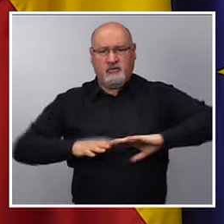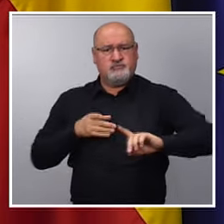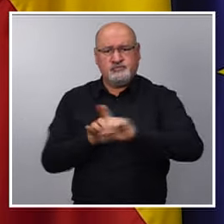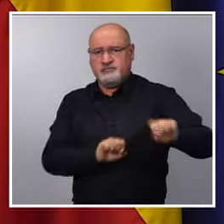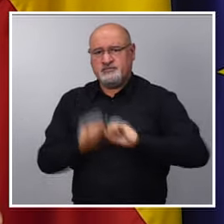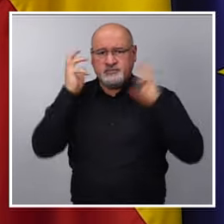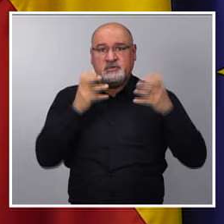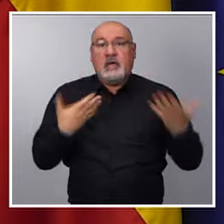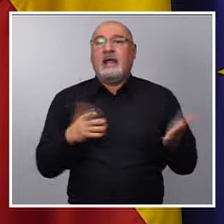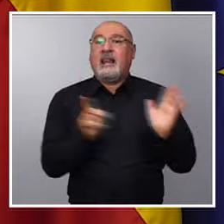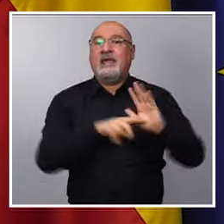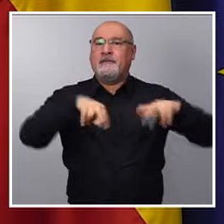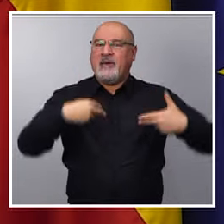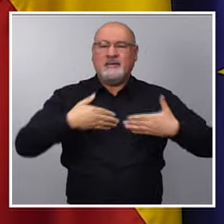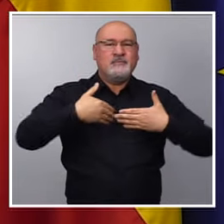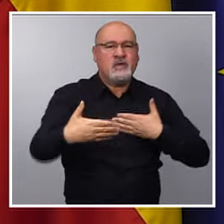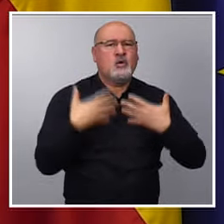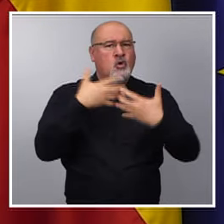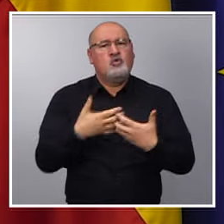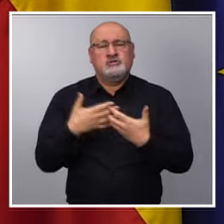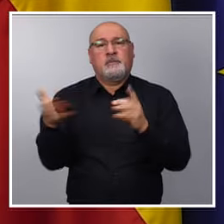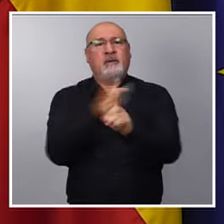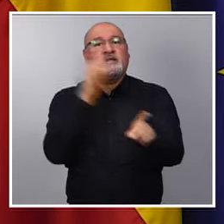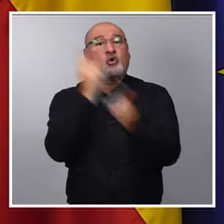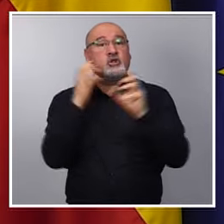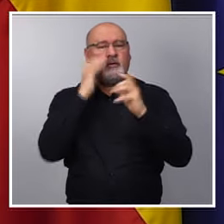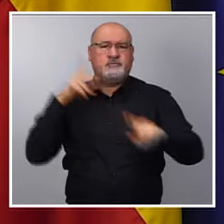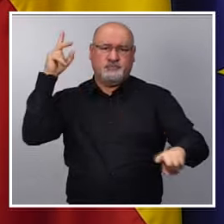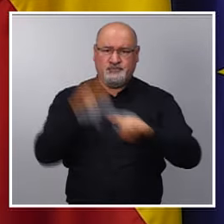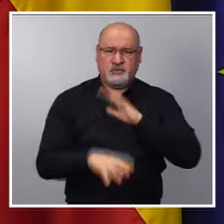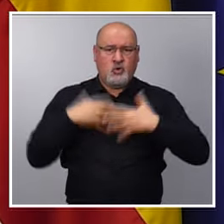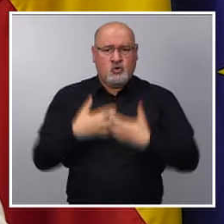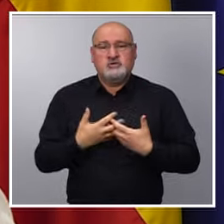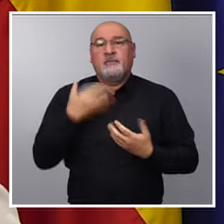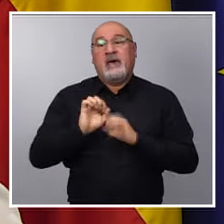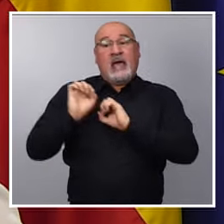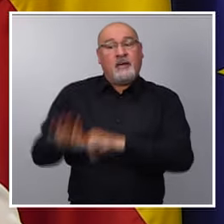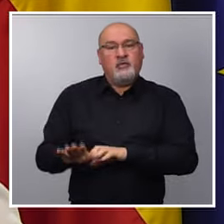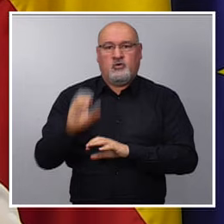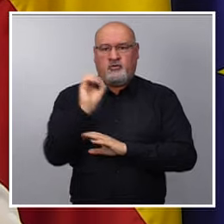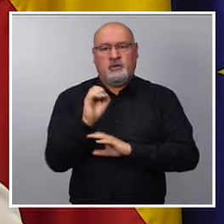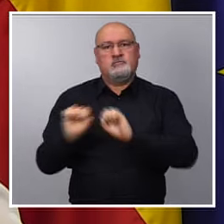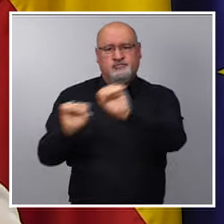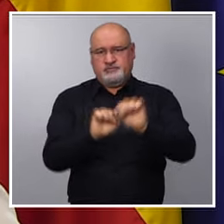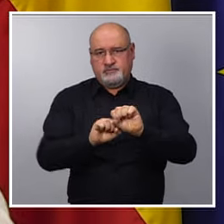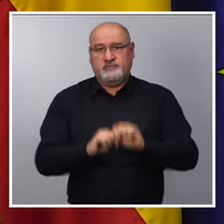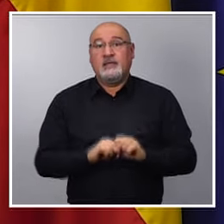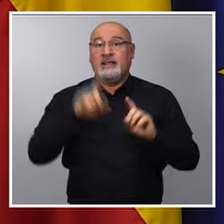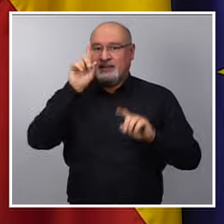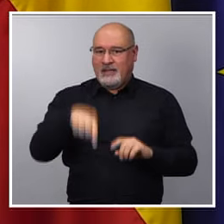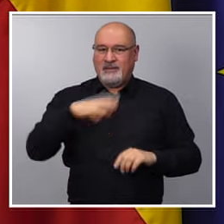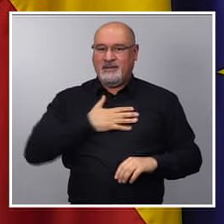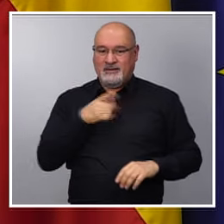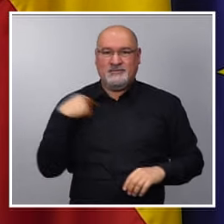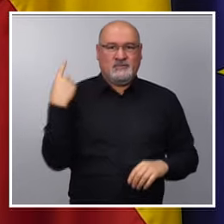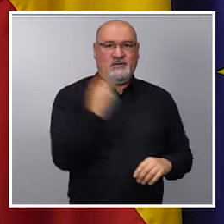ley nos va a permitir luchar contra el maltrato animal contra el abandono animal pero creo que nos va a convertir también en mejores a